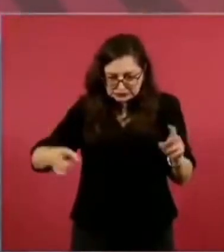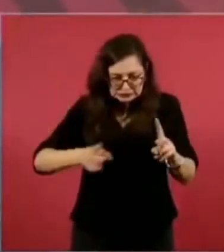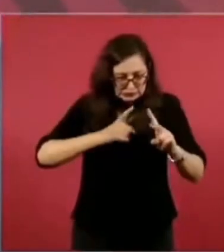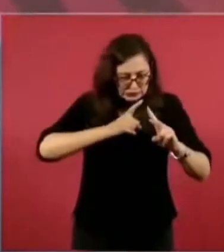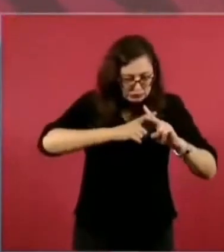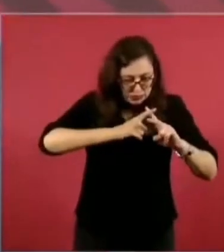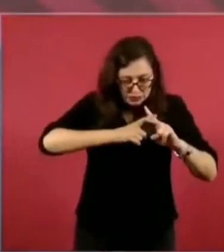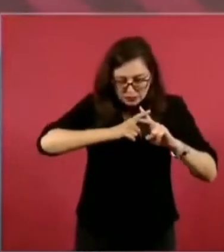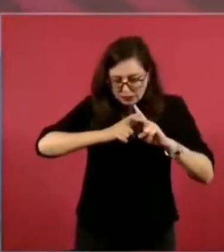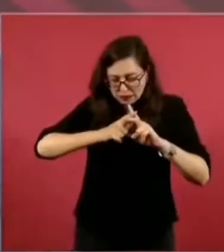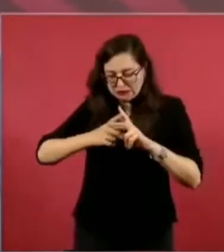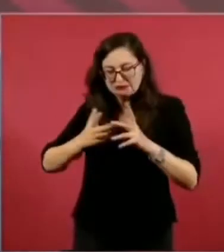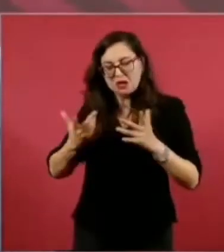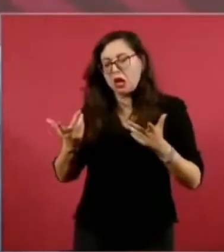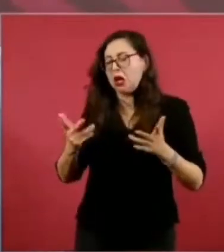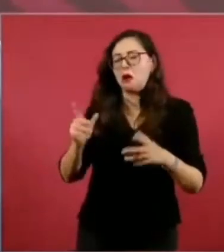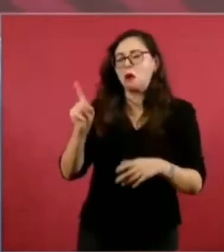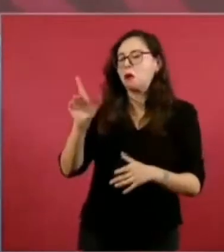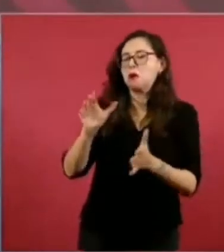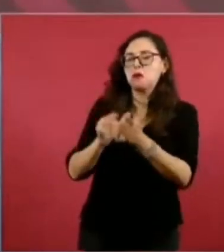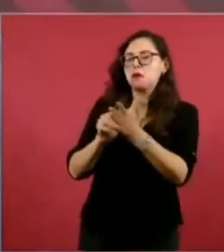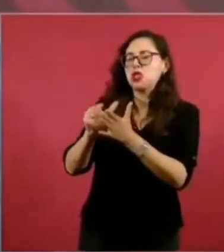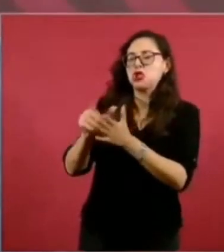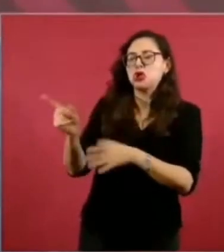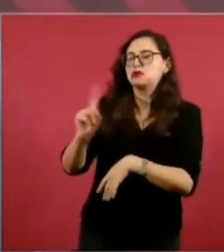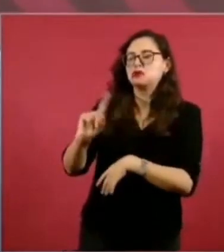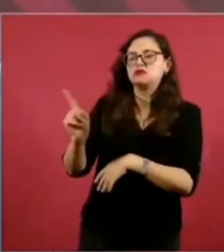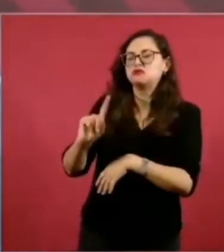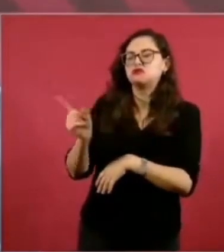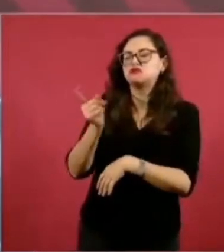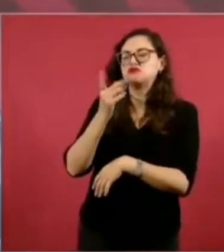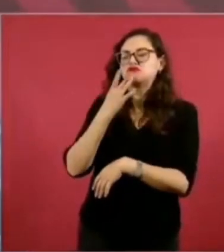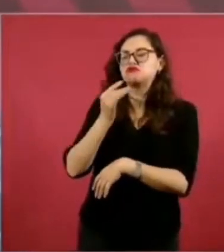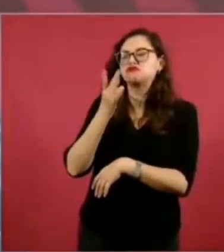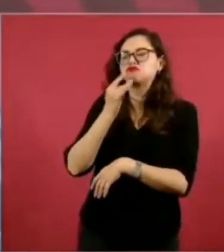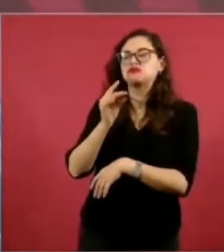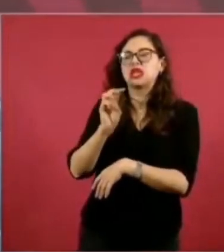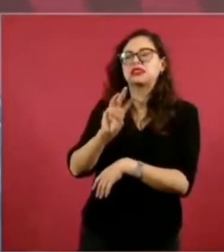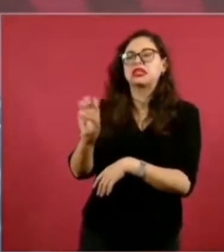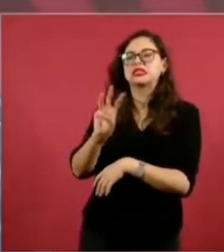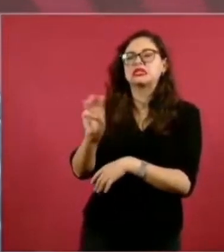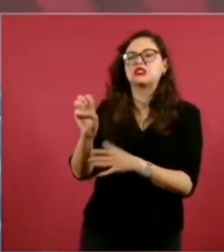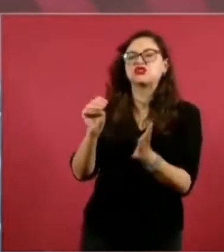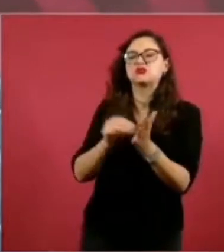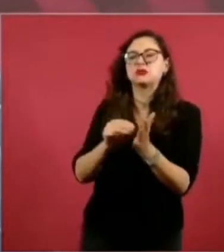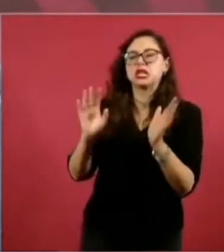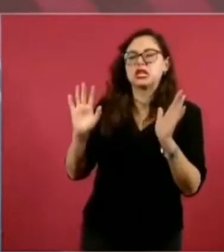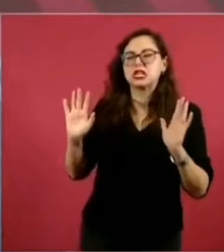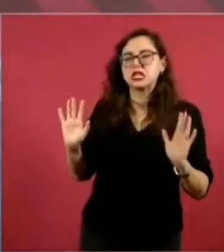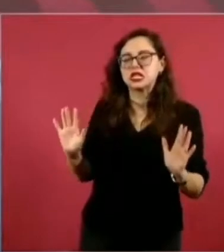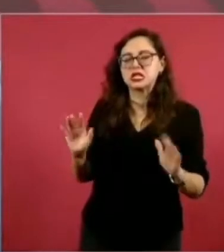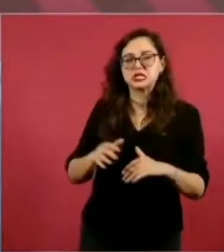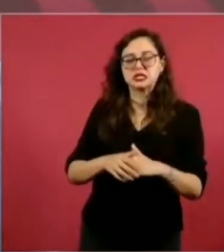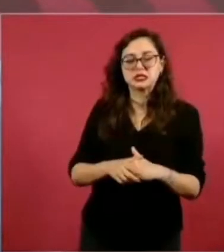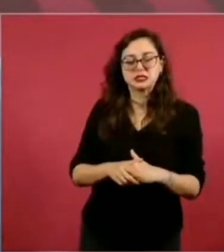que no era un millón, sino eran 320 mil los que se habían movilizado.